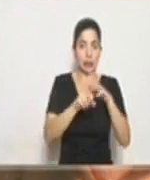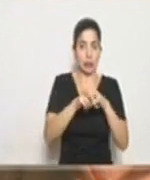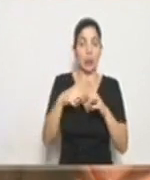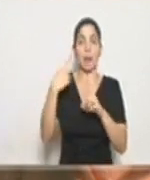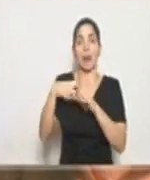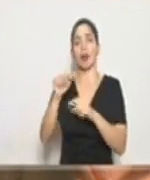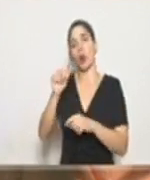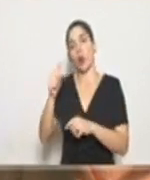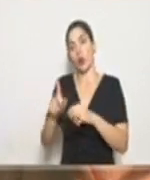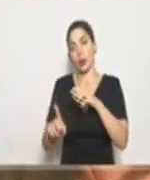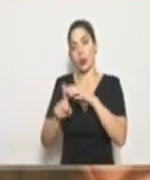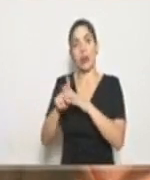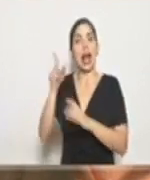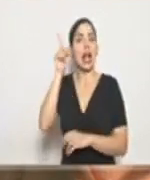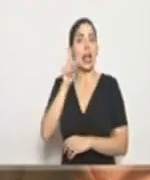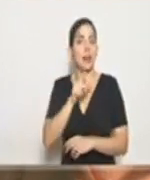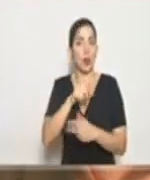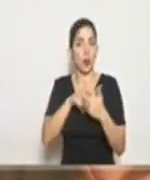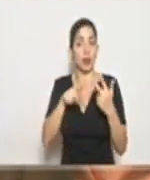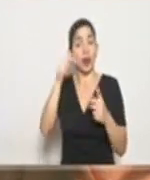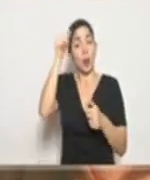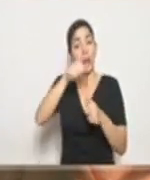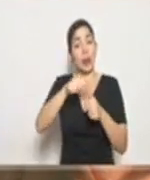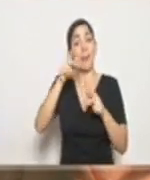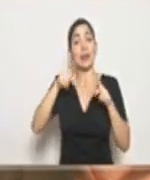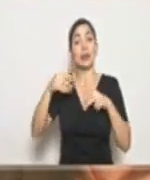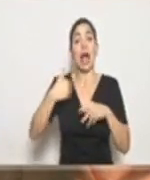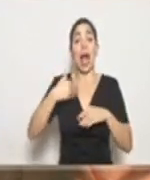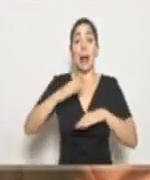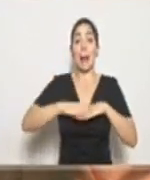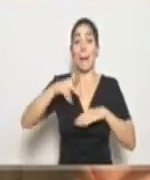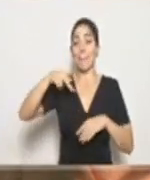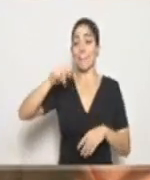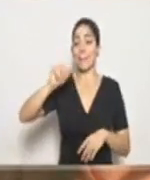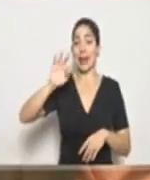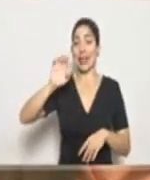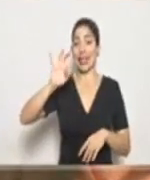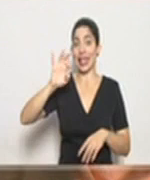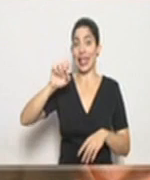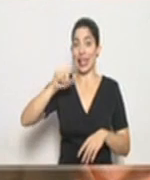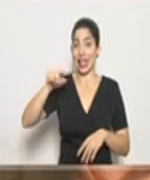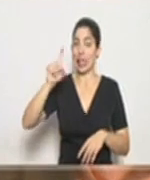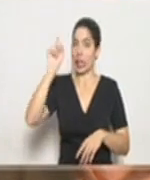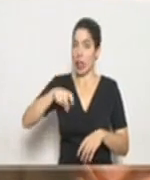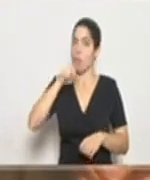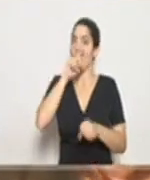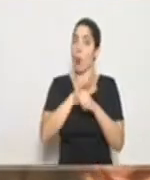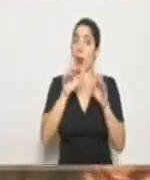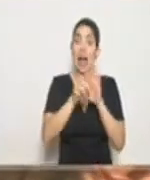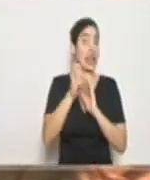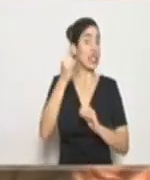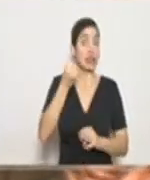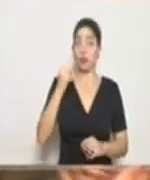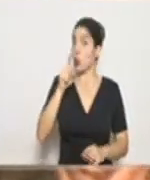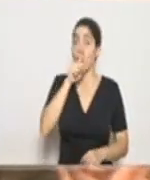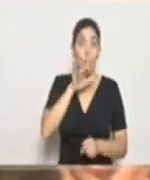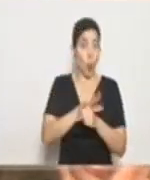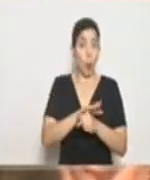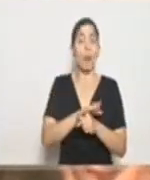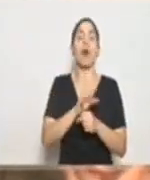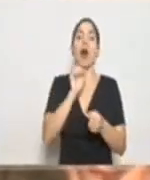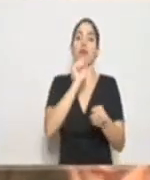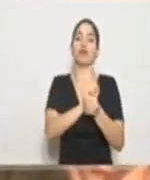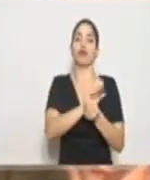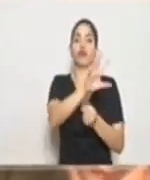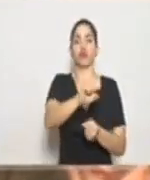de Limón. Le recordamos a todos los patentados que vamos a hacer que se cumpla la ley y el que le incumpla, pues se le aplicará, será detenido y presentado